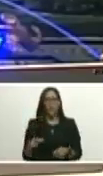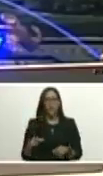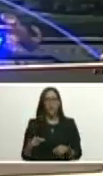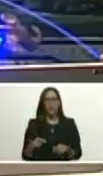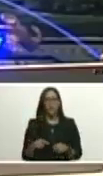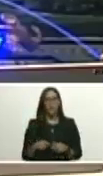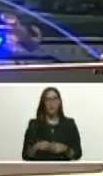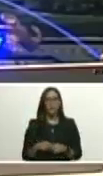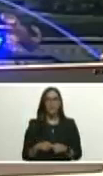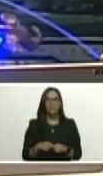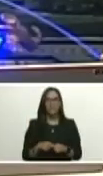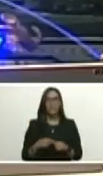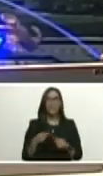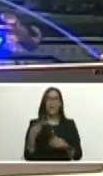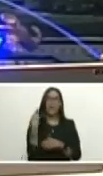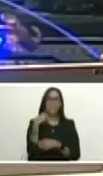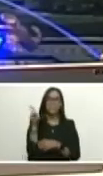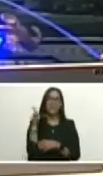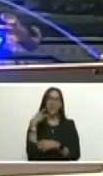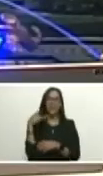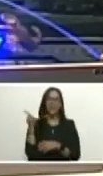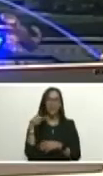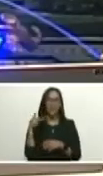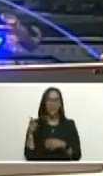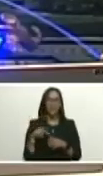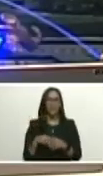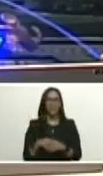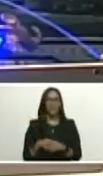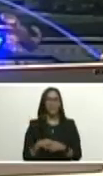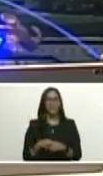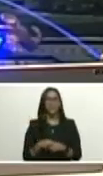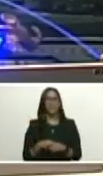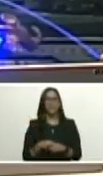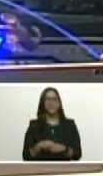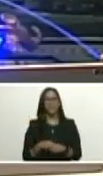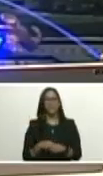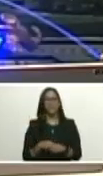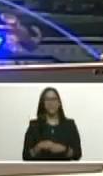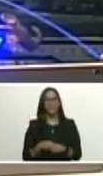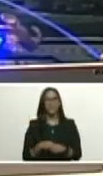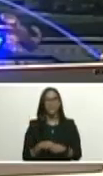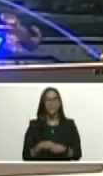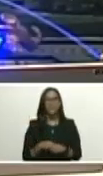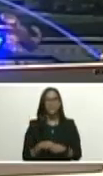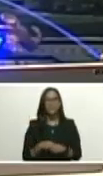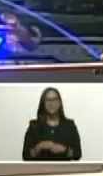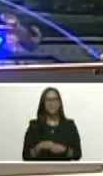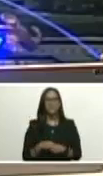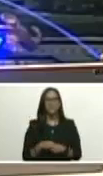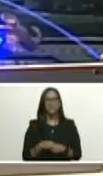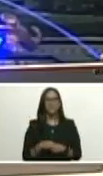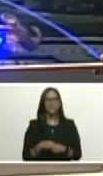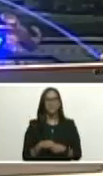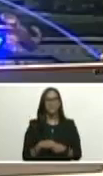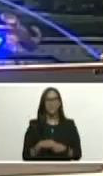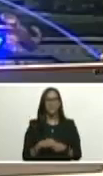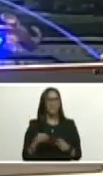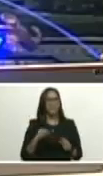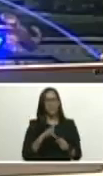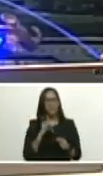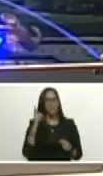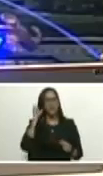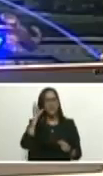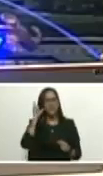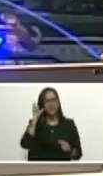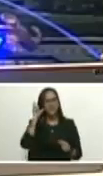municipios en las parroquias en las comunidades mejorar arreglar y estar encima que no falle nada